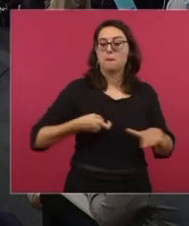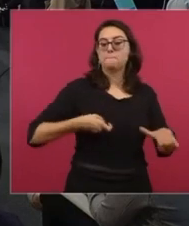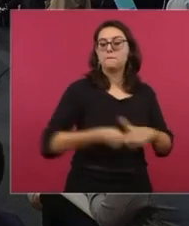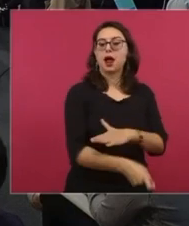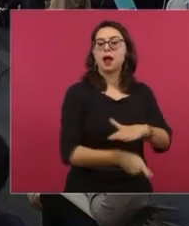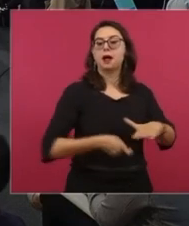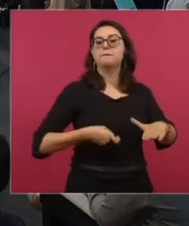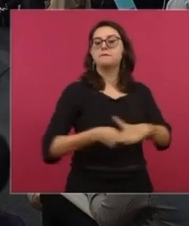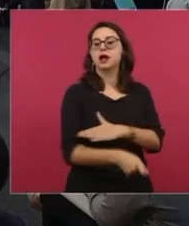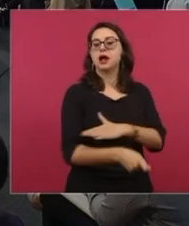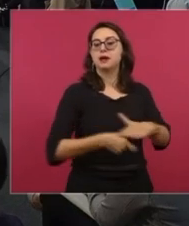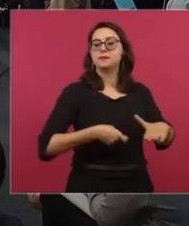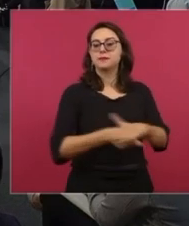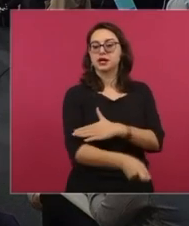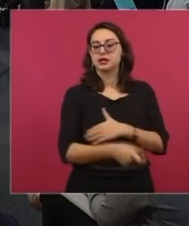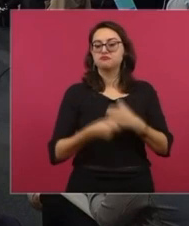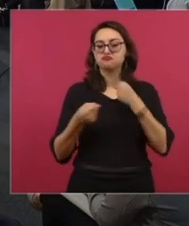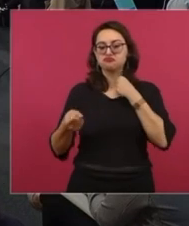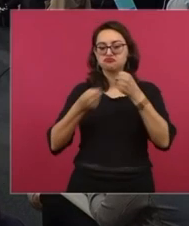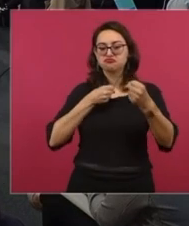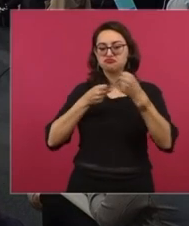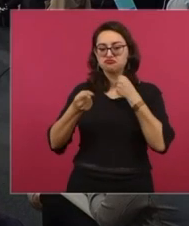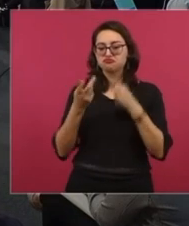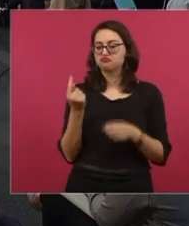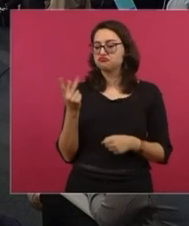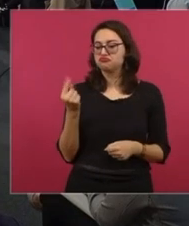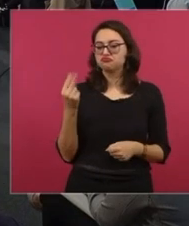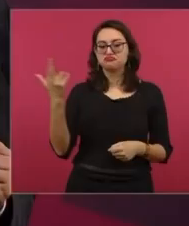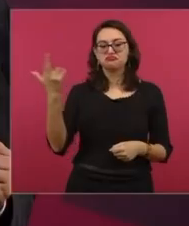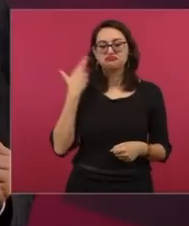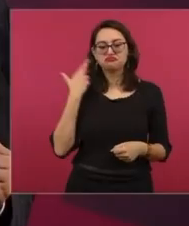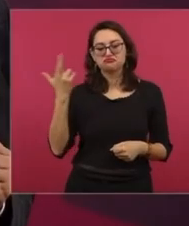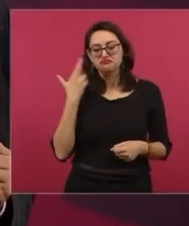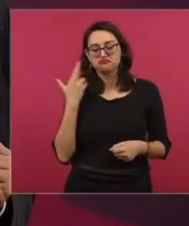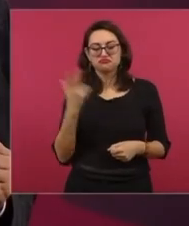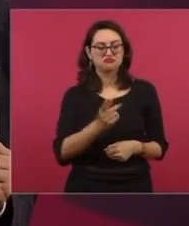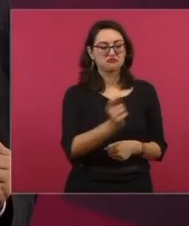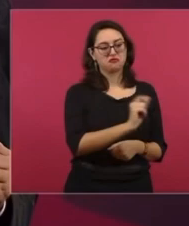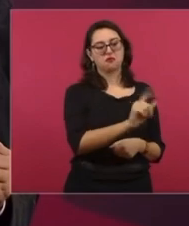y a los periodistas famosos.